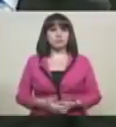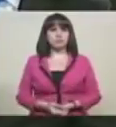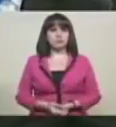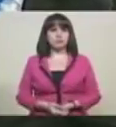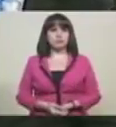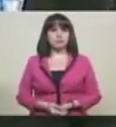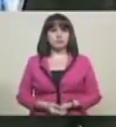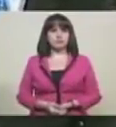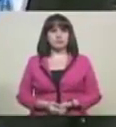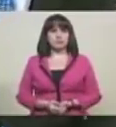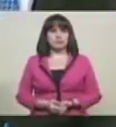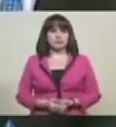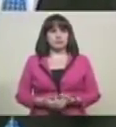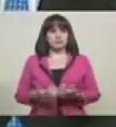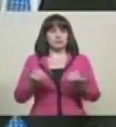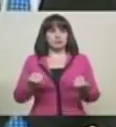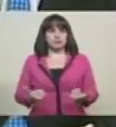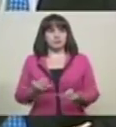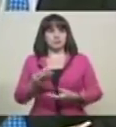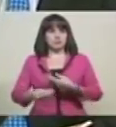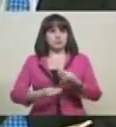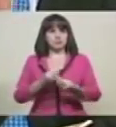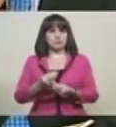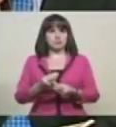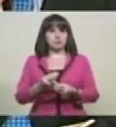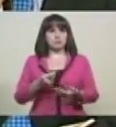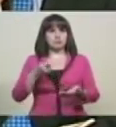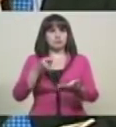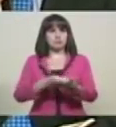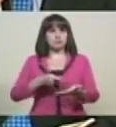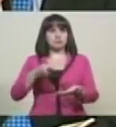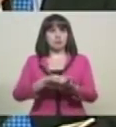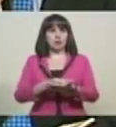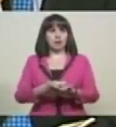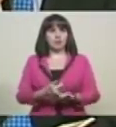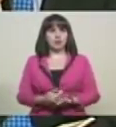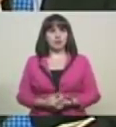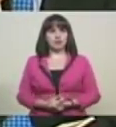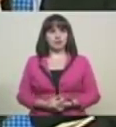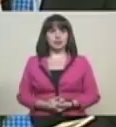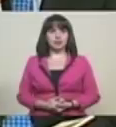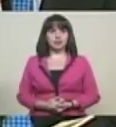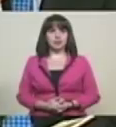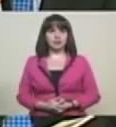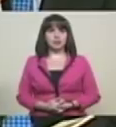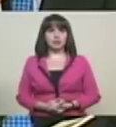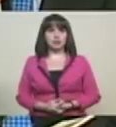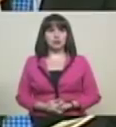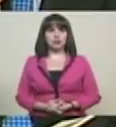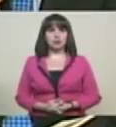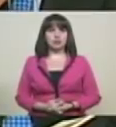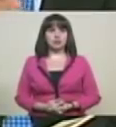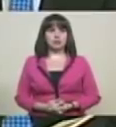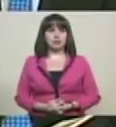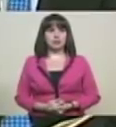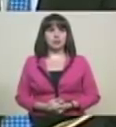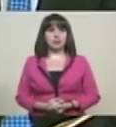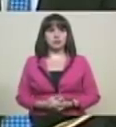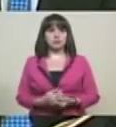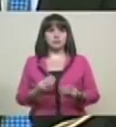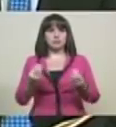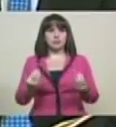Ya se han venido estableciendo. En base, escúchenme bien, me perdonan la voz, pero es que tengo una